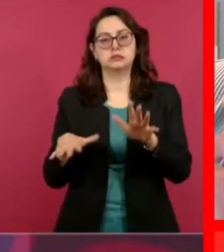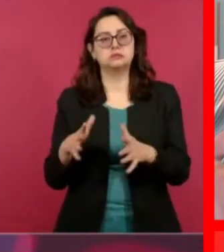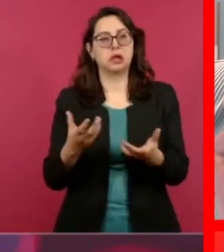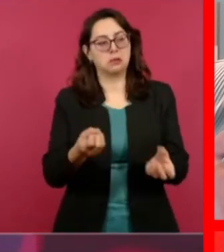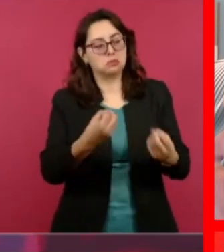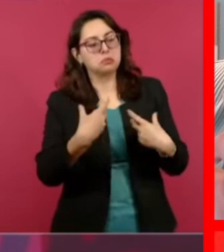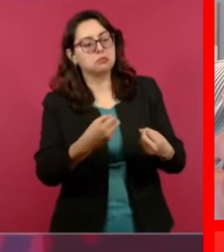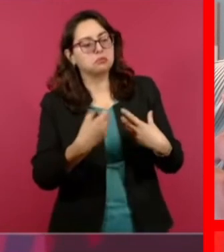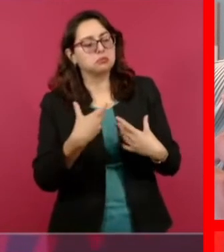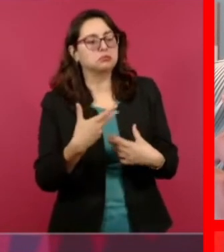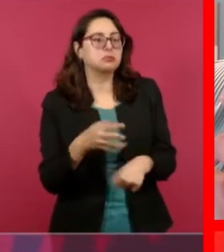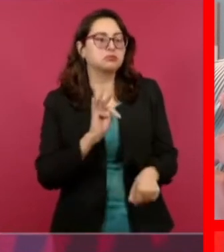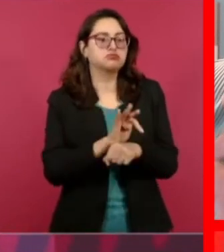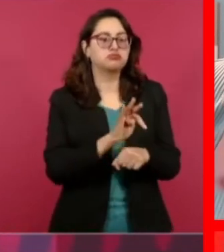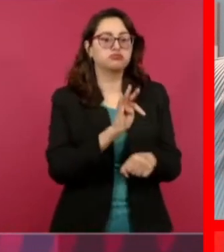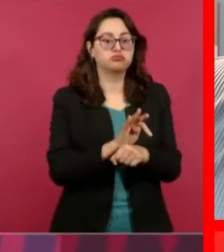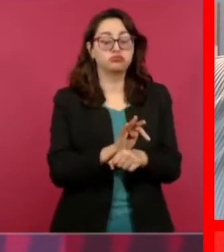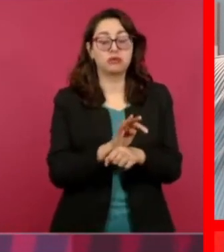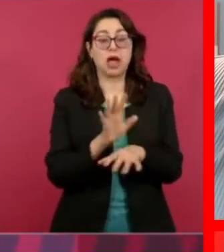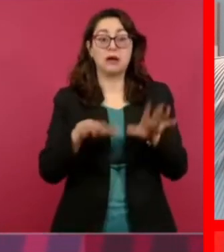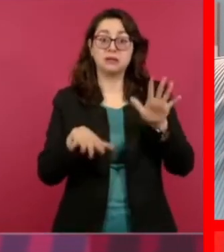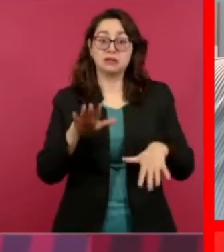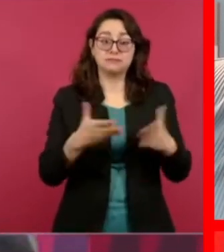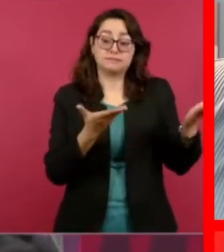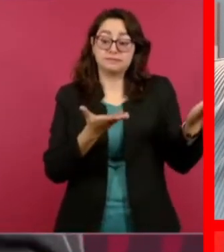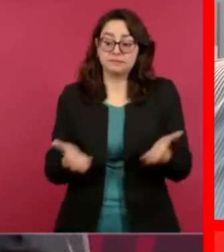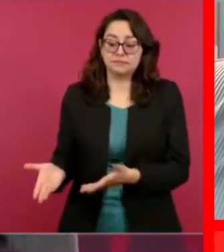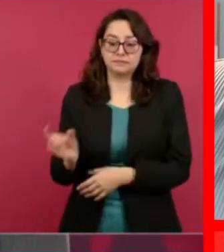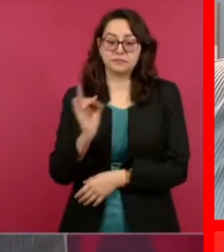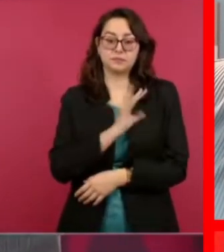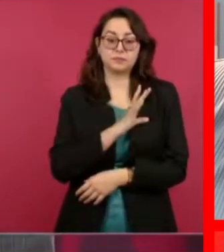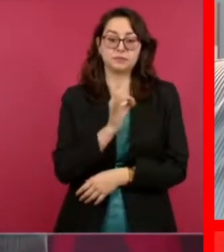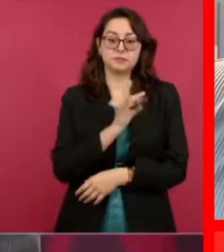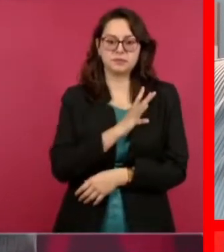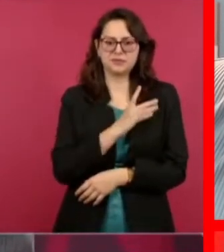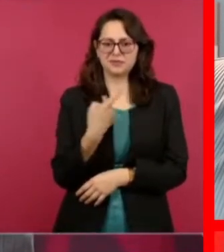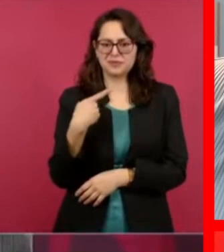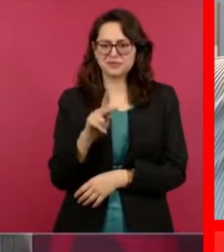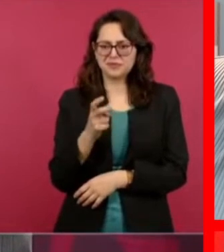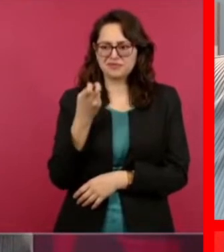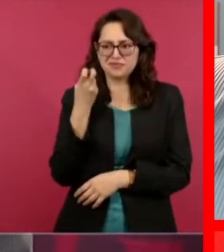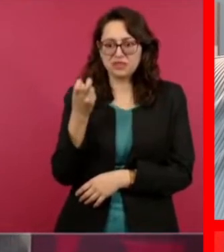pero no es un asunto general,